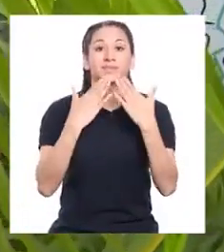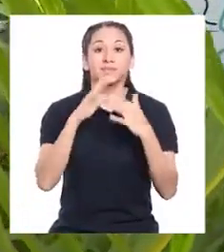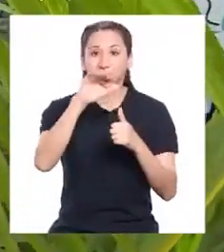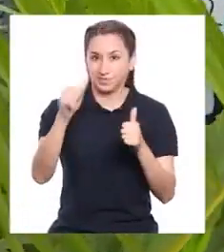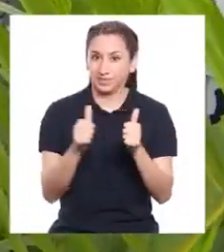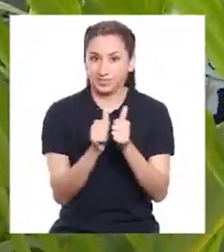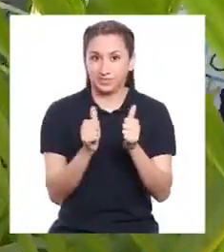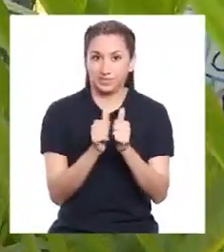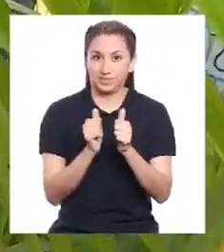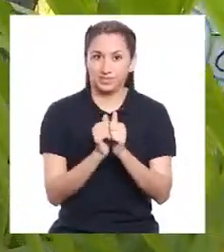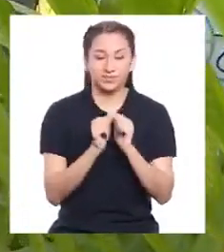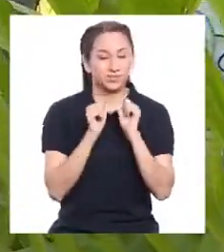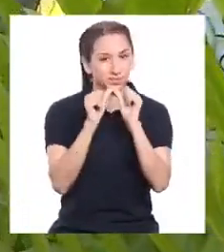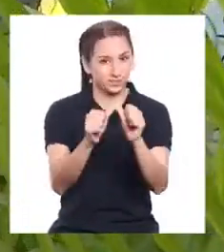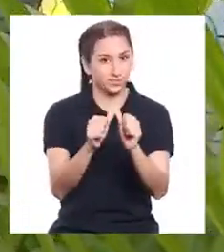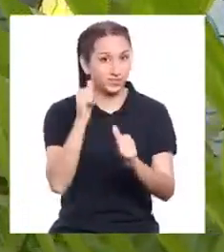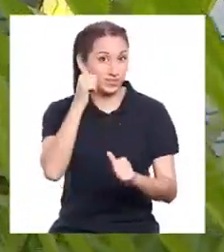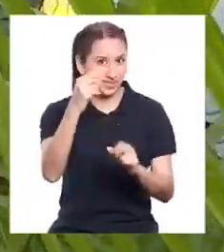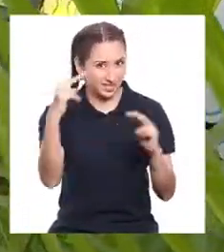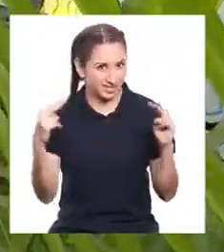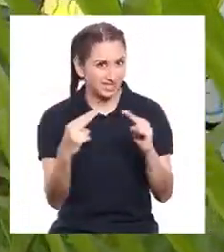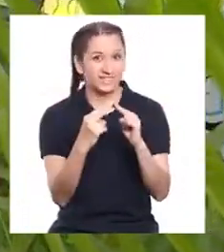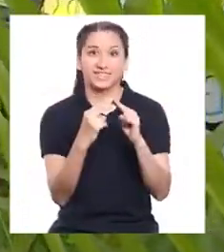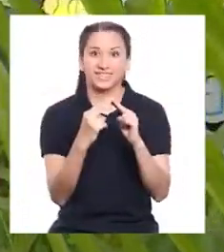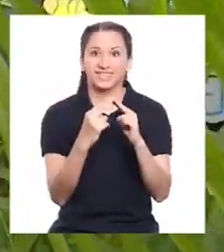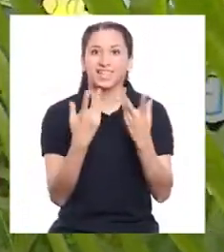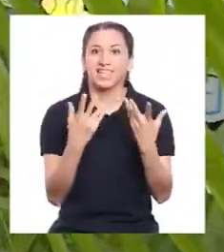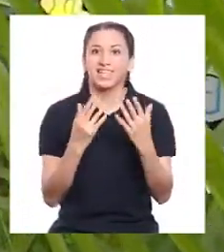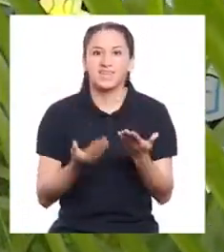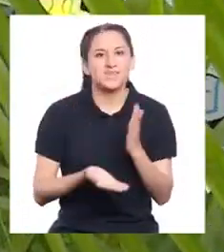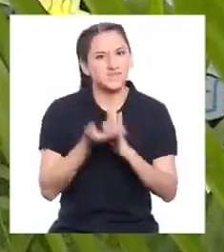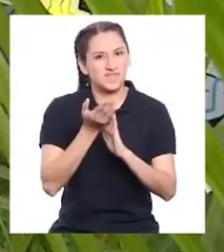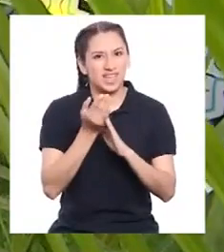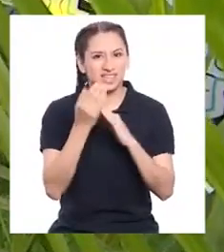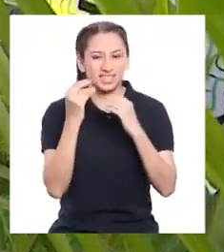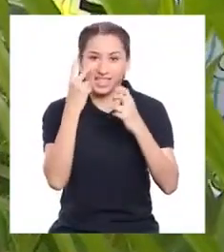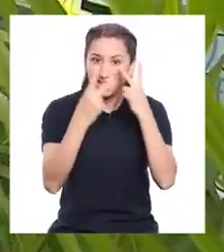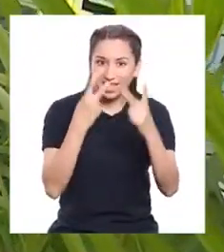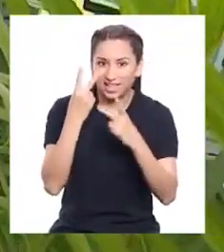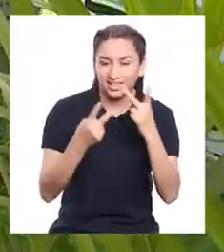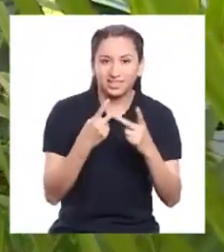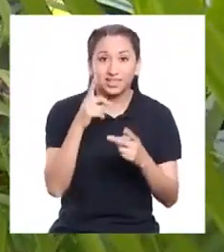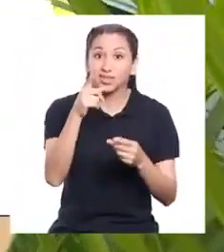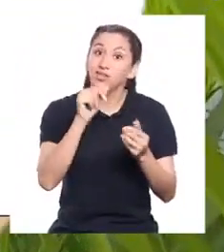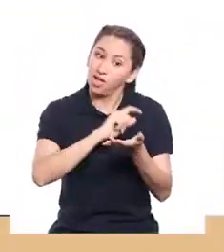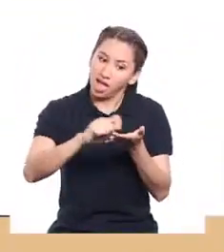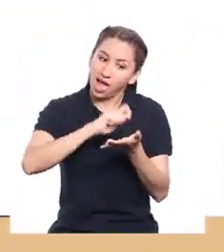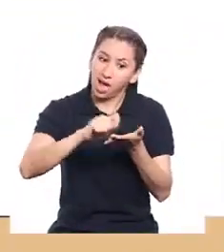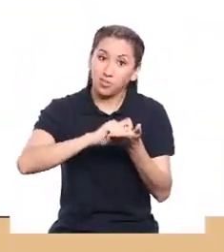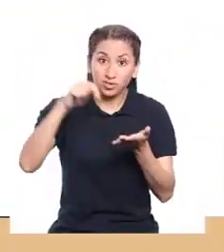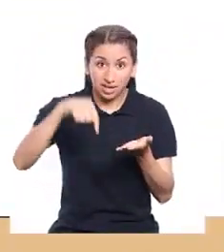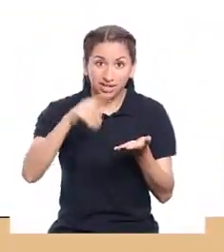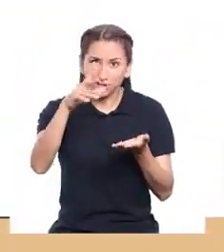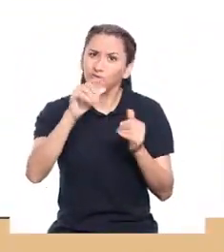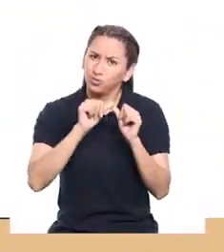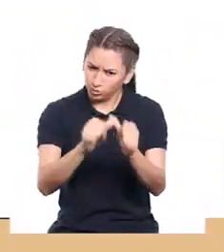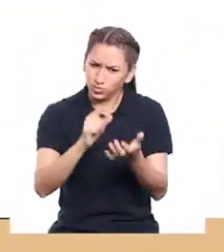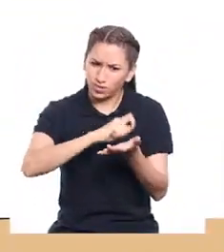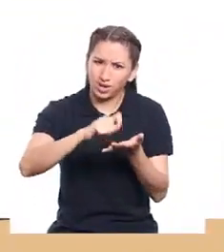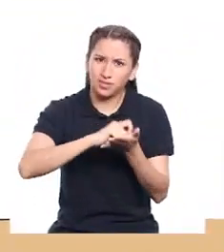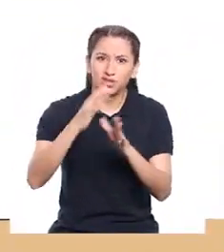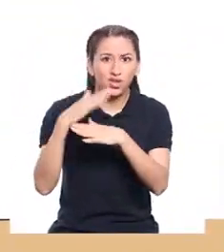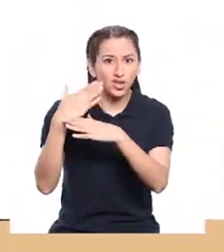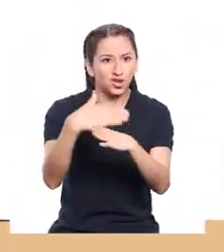Gracias por acompañarnos. Síguenos mañana para más aventuras. Y continúen tomando apuntes de todo lo que aprendemos aquí. Y